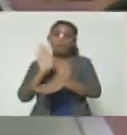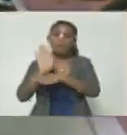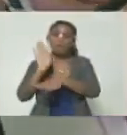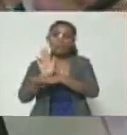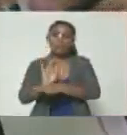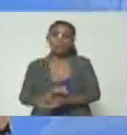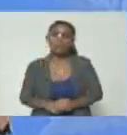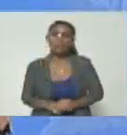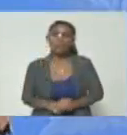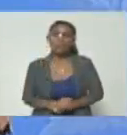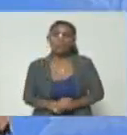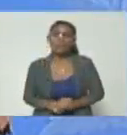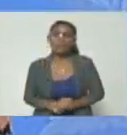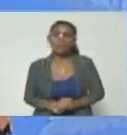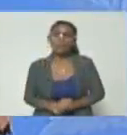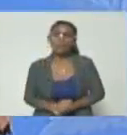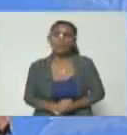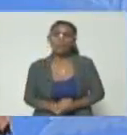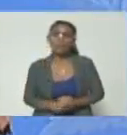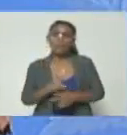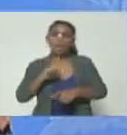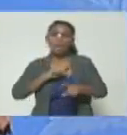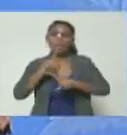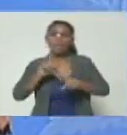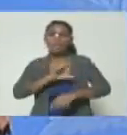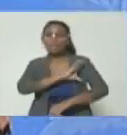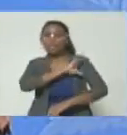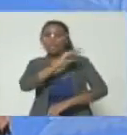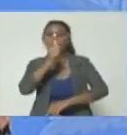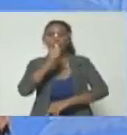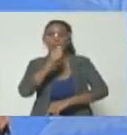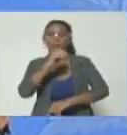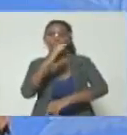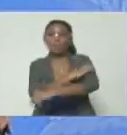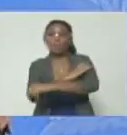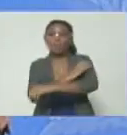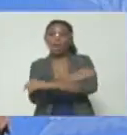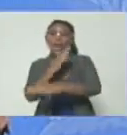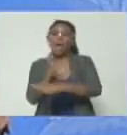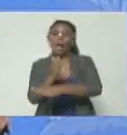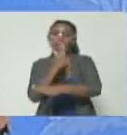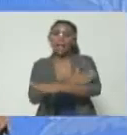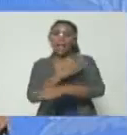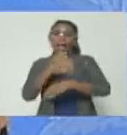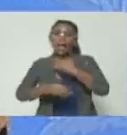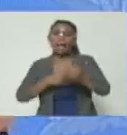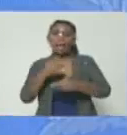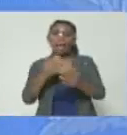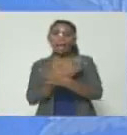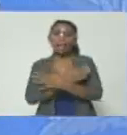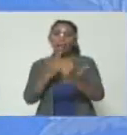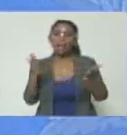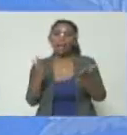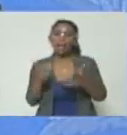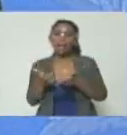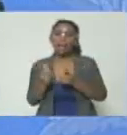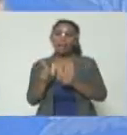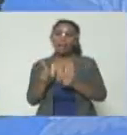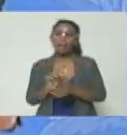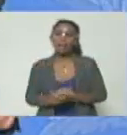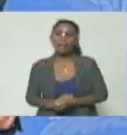y aquí miren dirigentes opositores antes de recurrir a las solidaridades automáticas